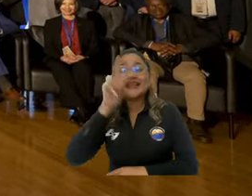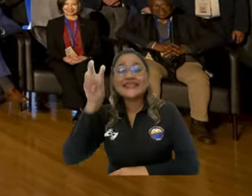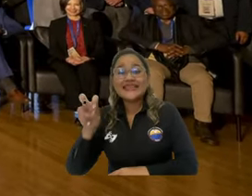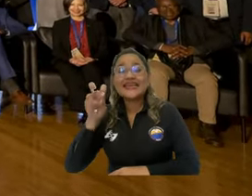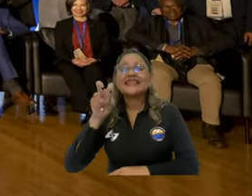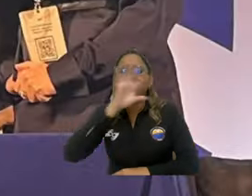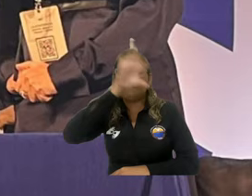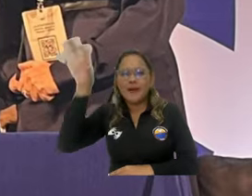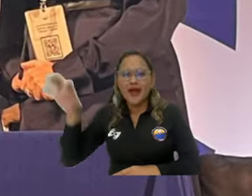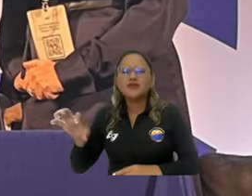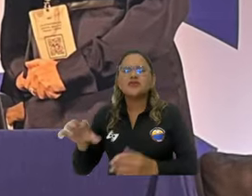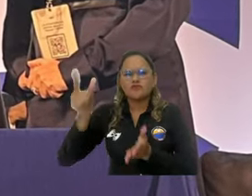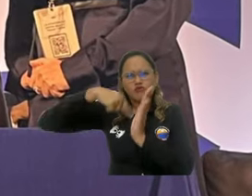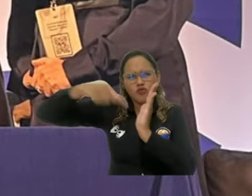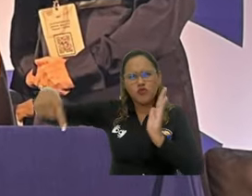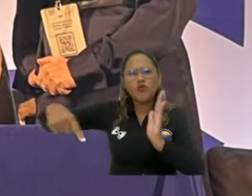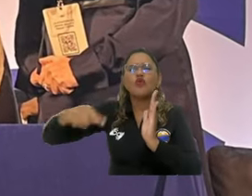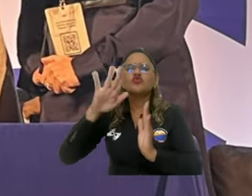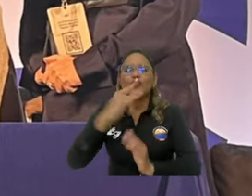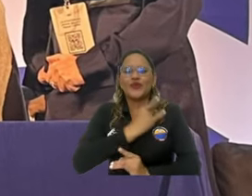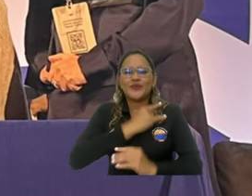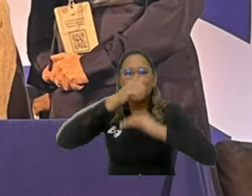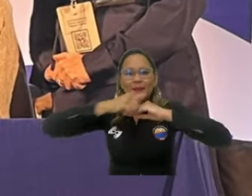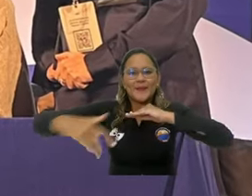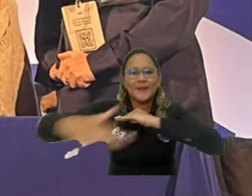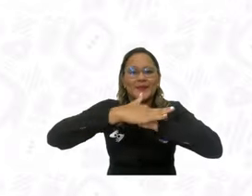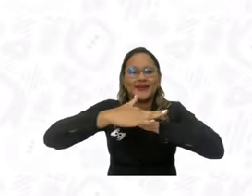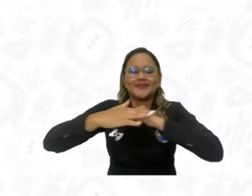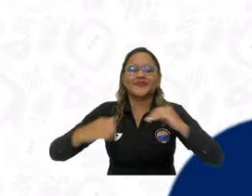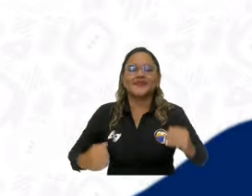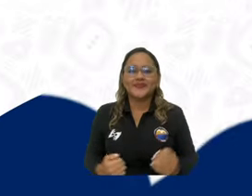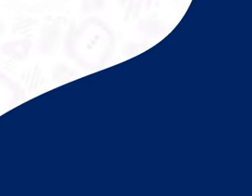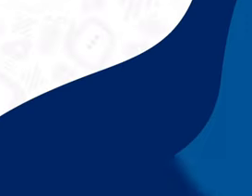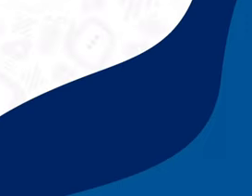firmaron la Declaración Global de las Universidades del Mar.